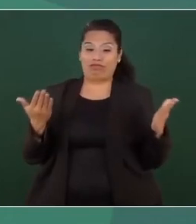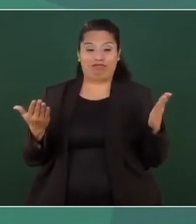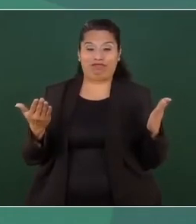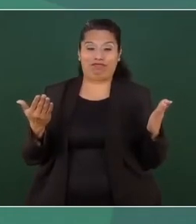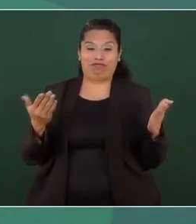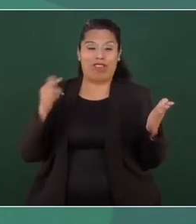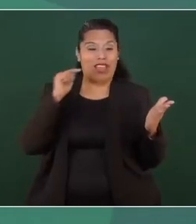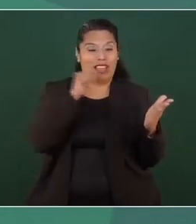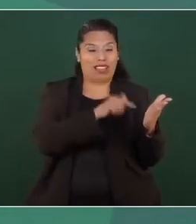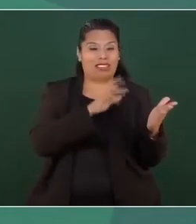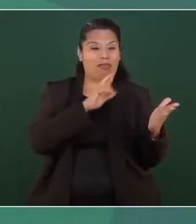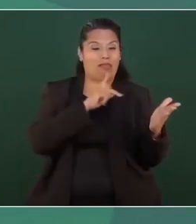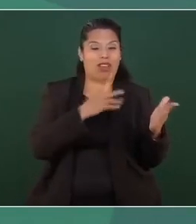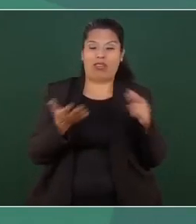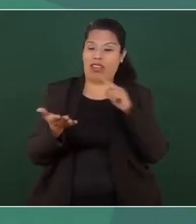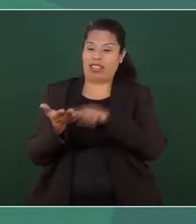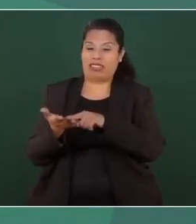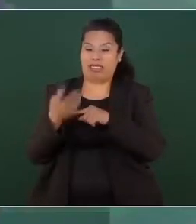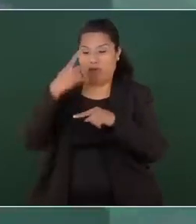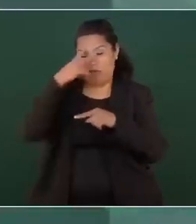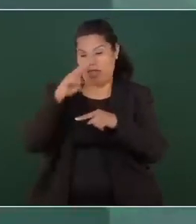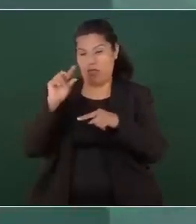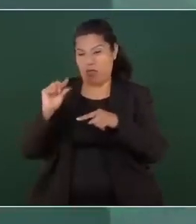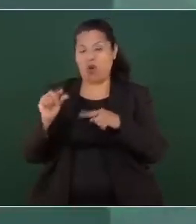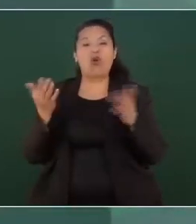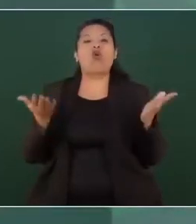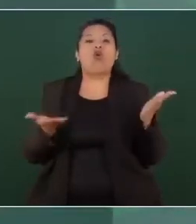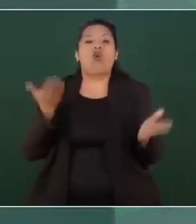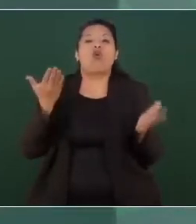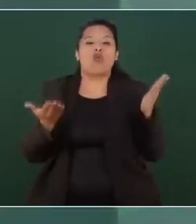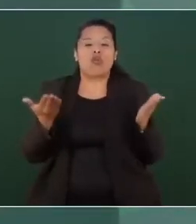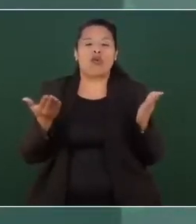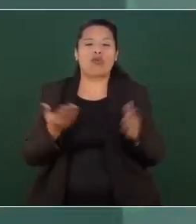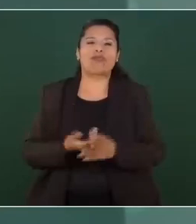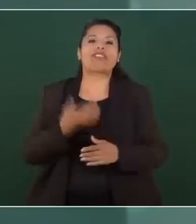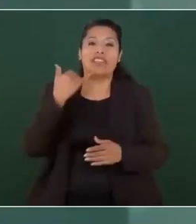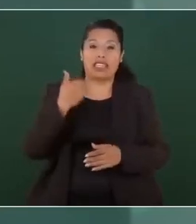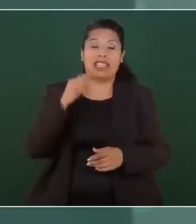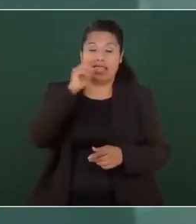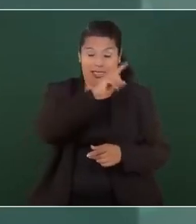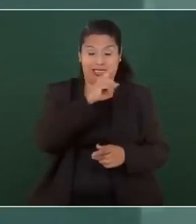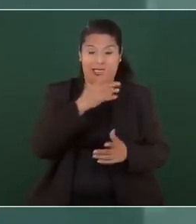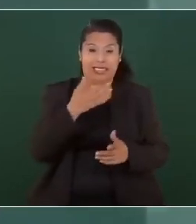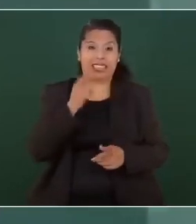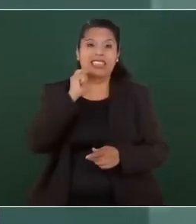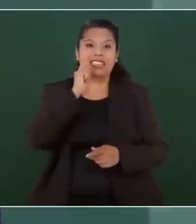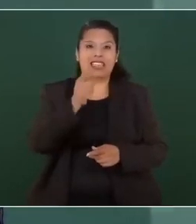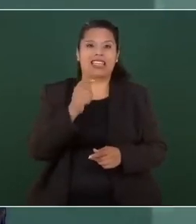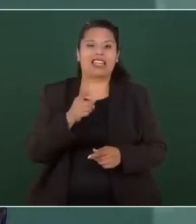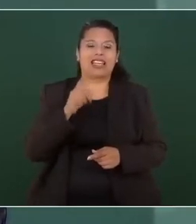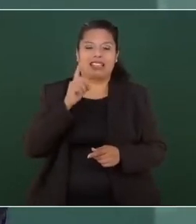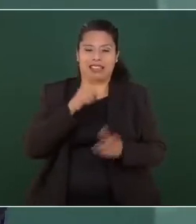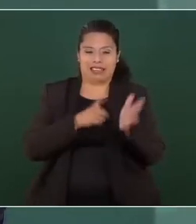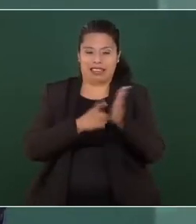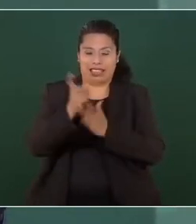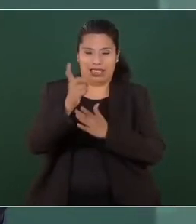los de derechos humanos de organismos internacionales,